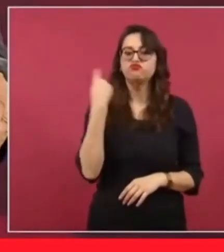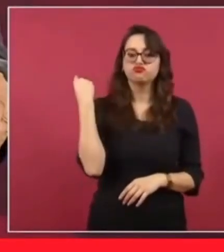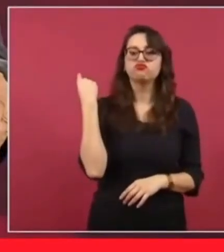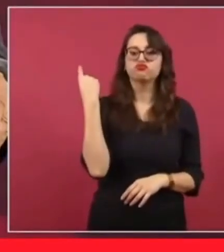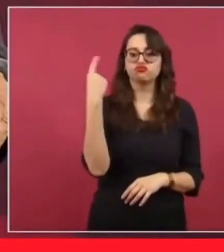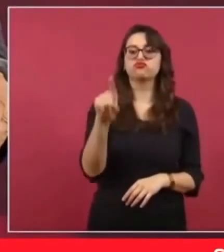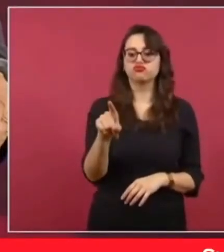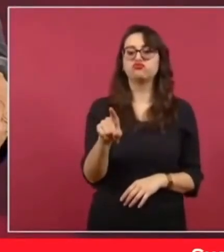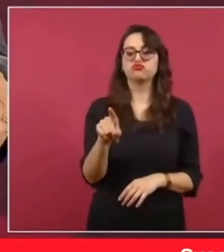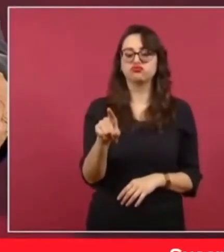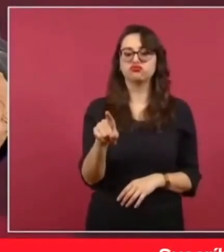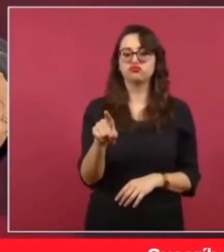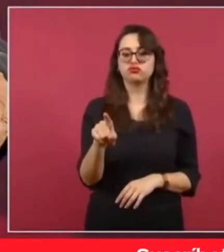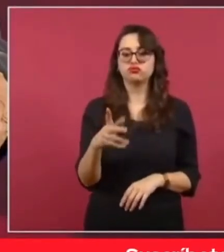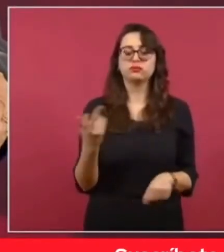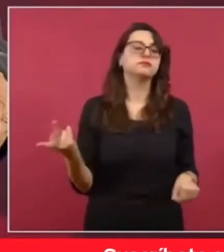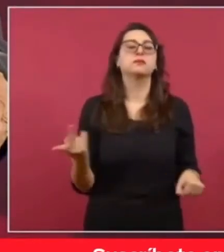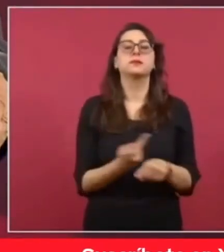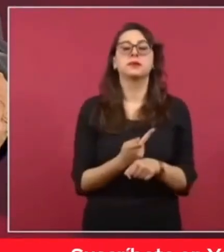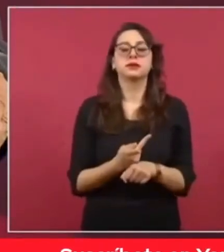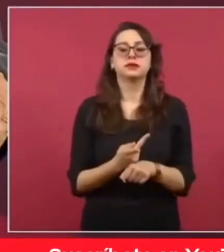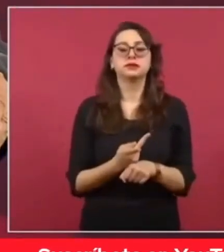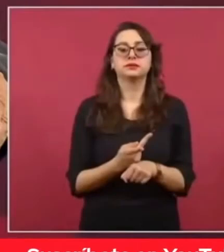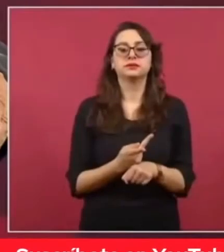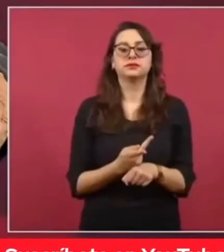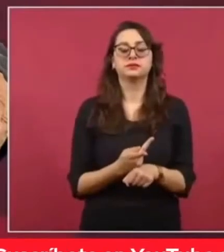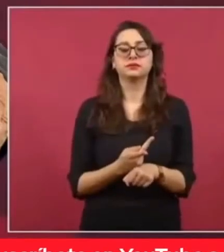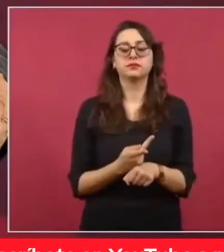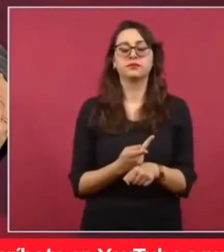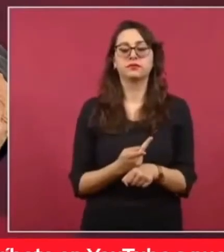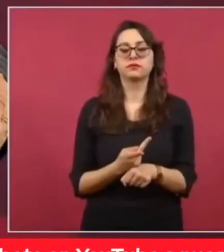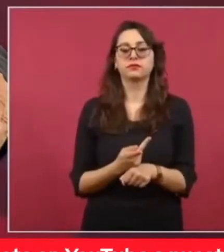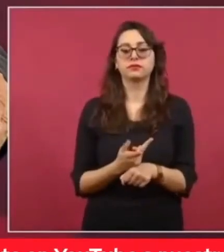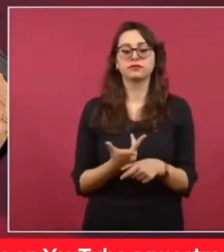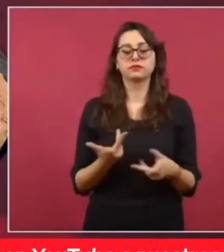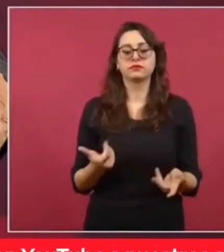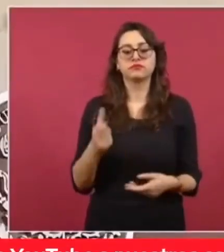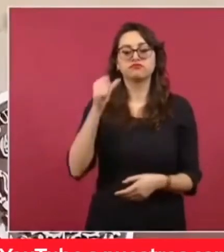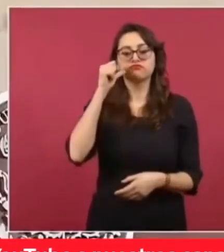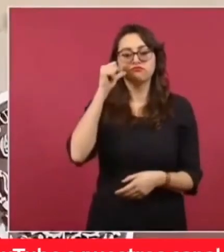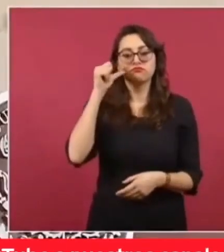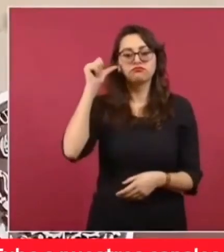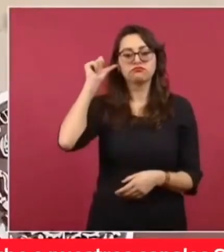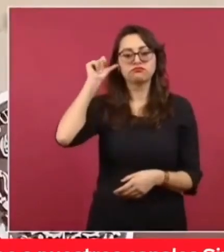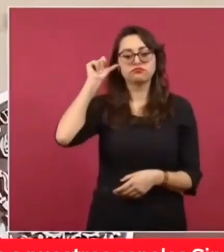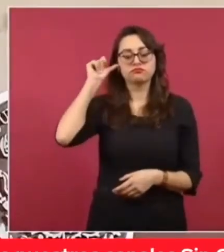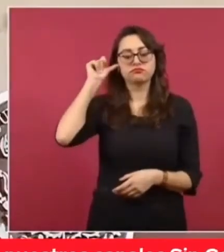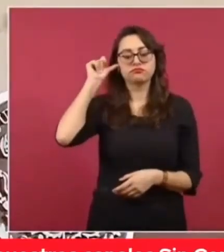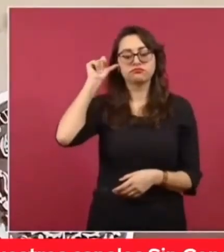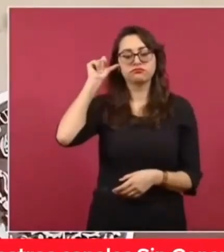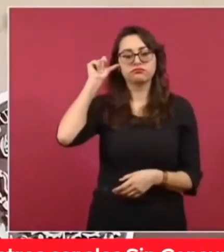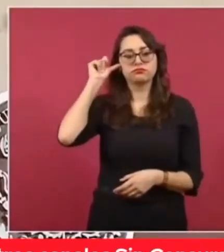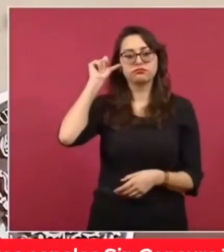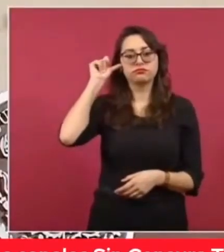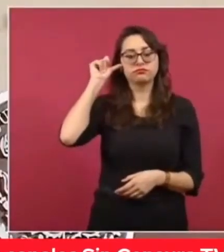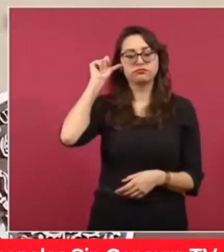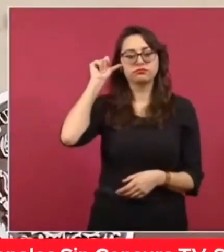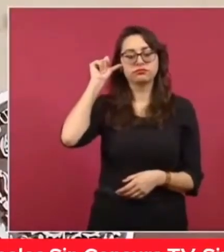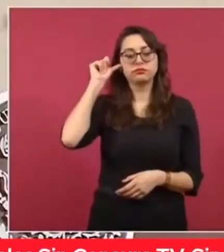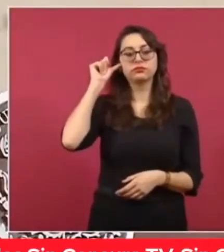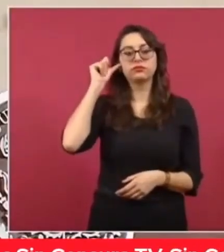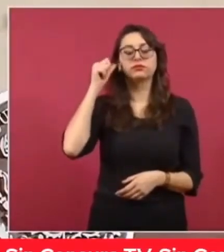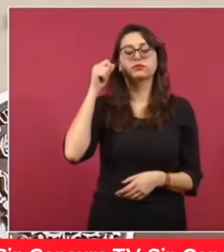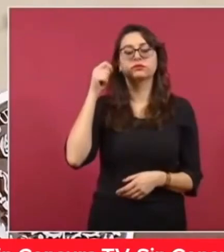salió la información de que el gobierno de Estados